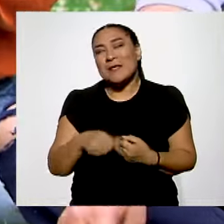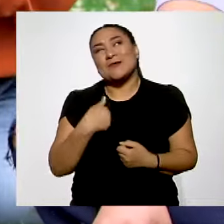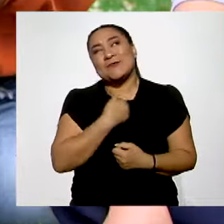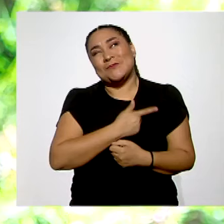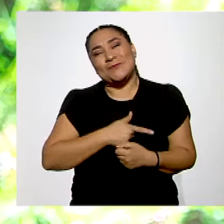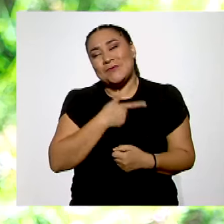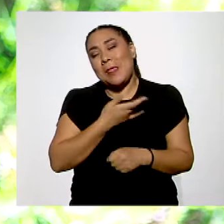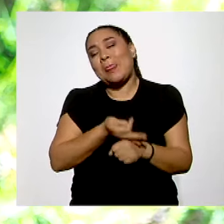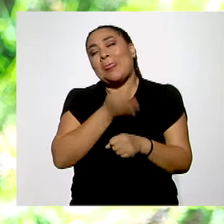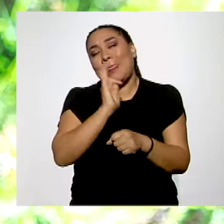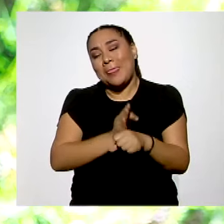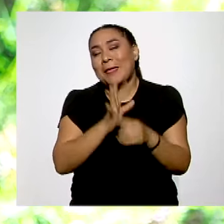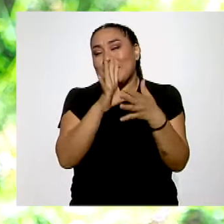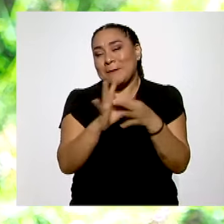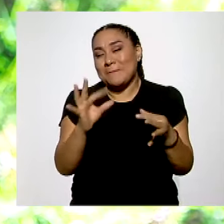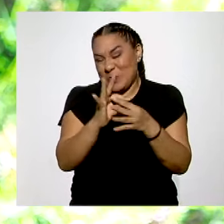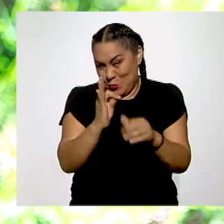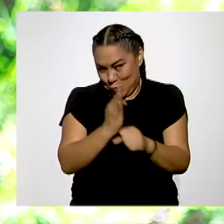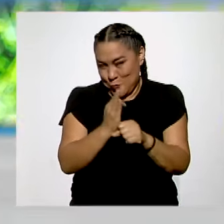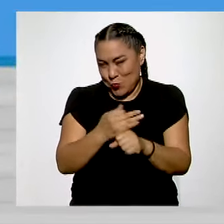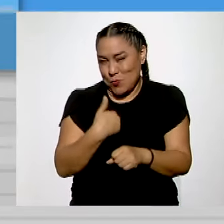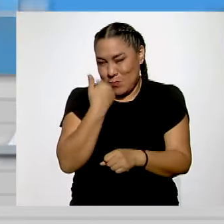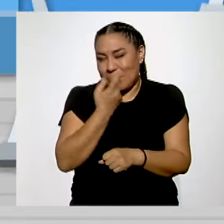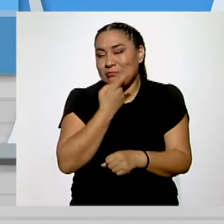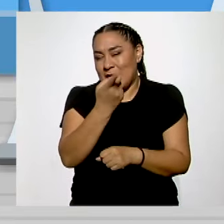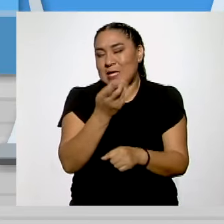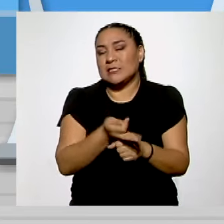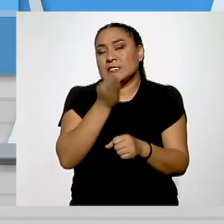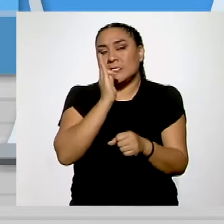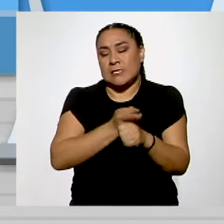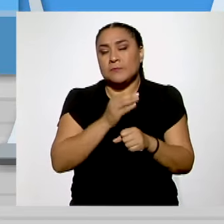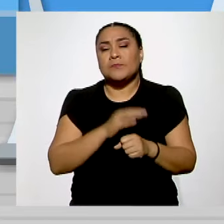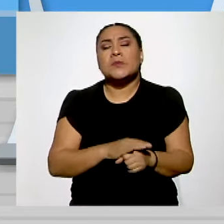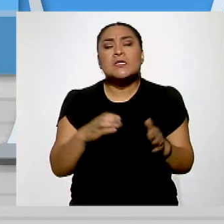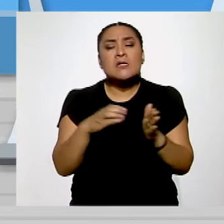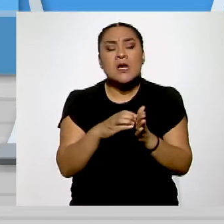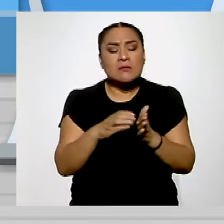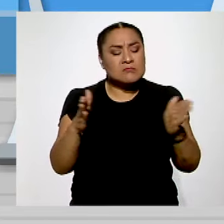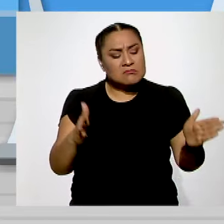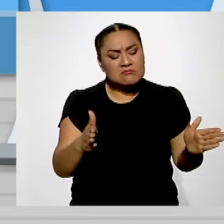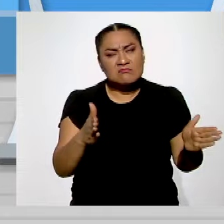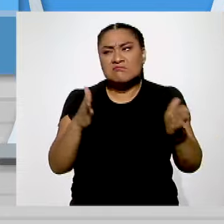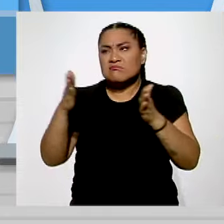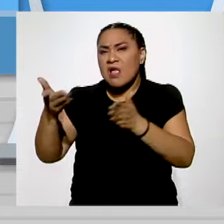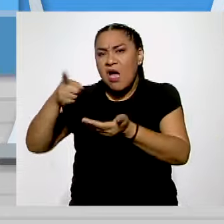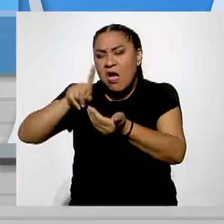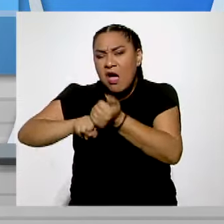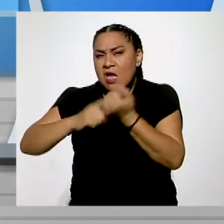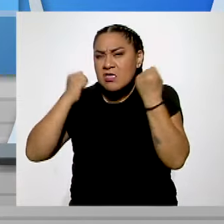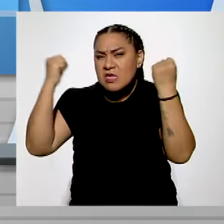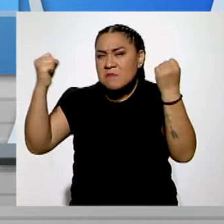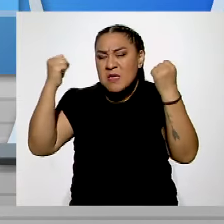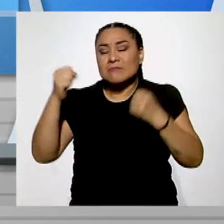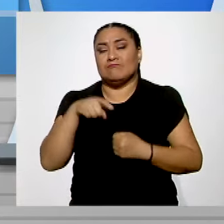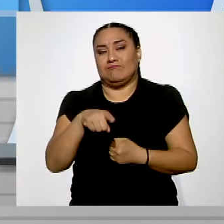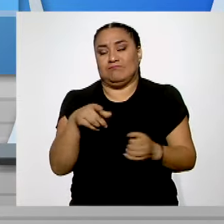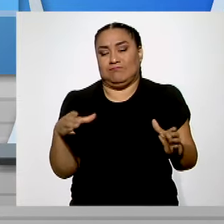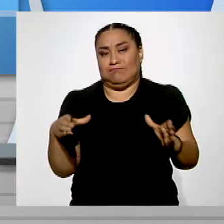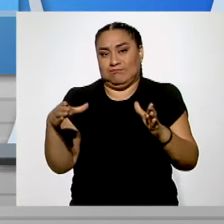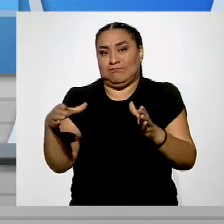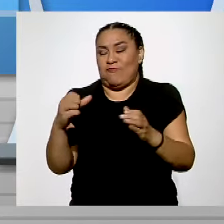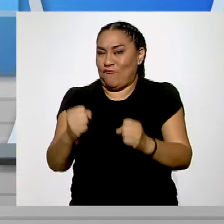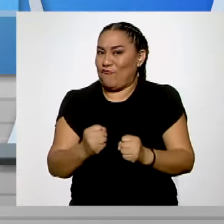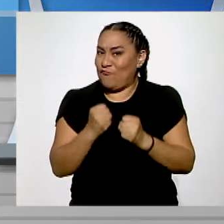chistes. Les voy a contar un chiste. Que es una caja en un gimnasio. Se hace fuerte.